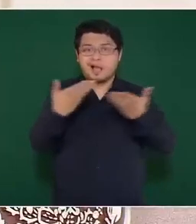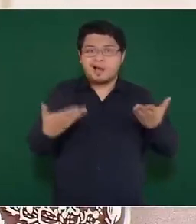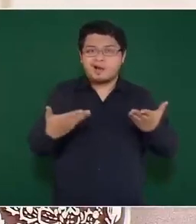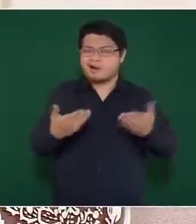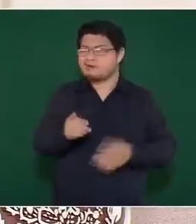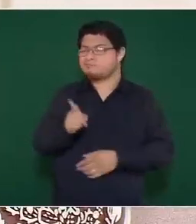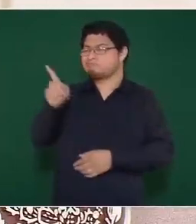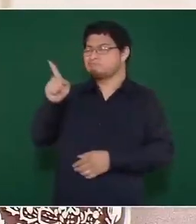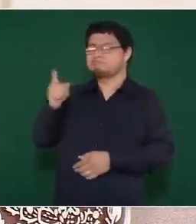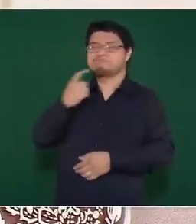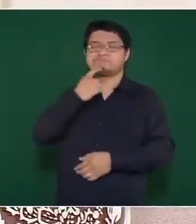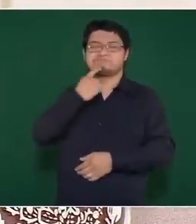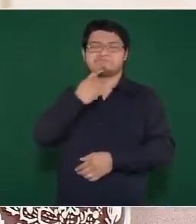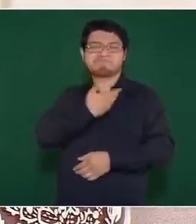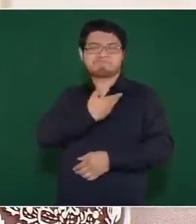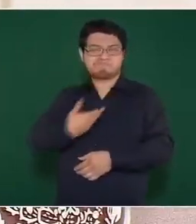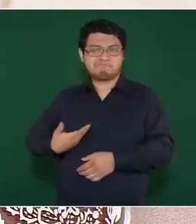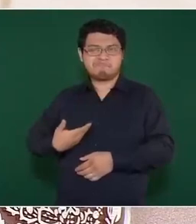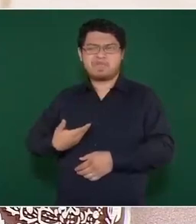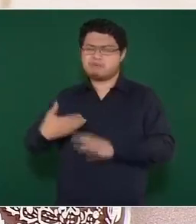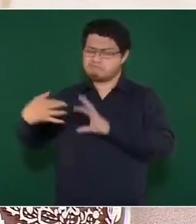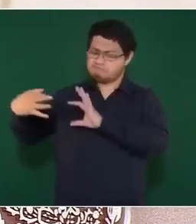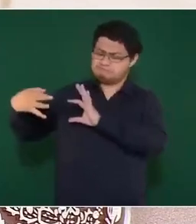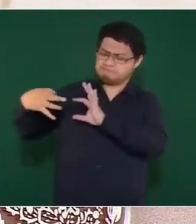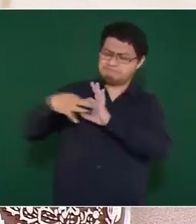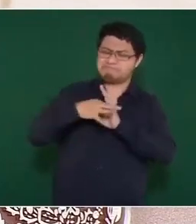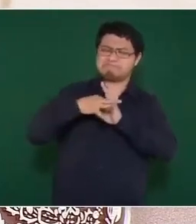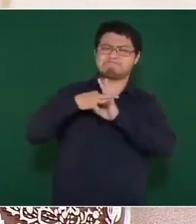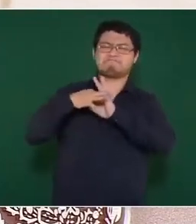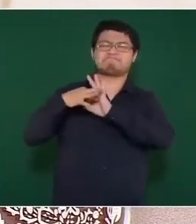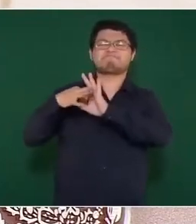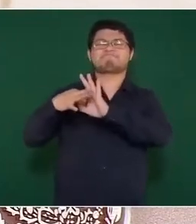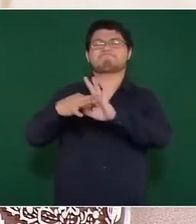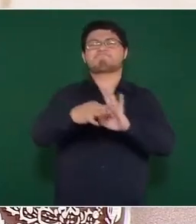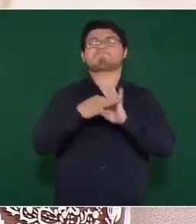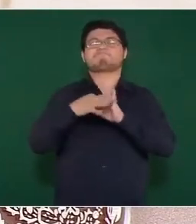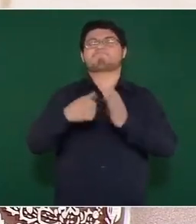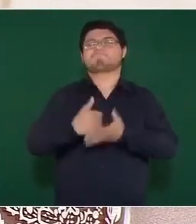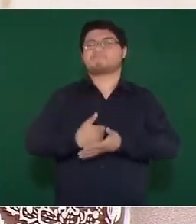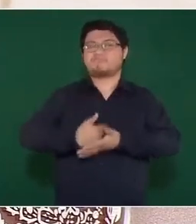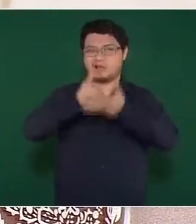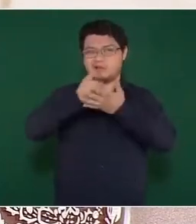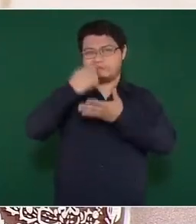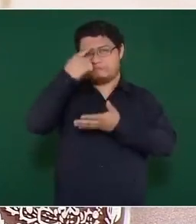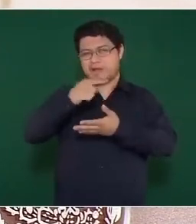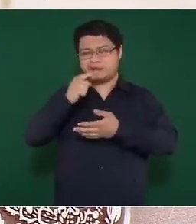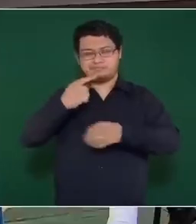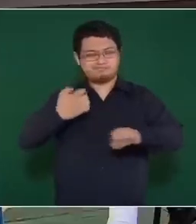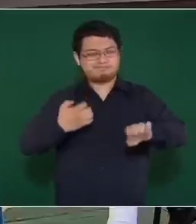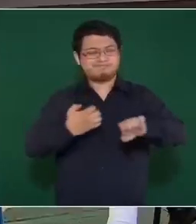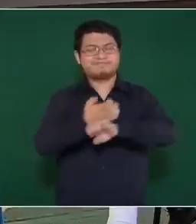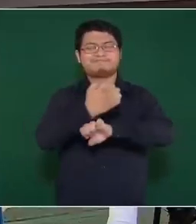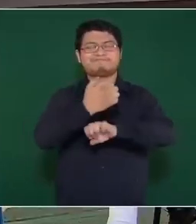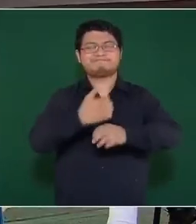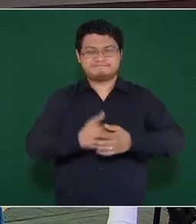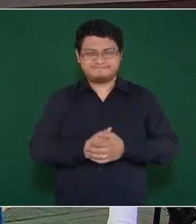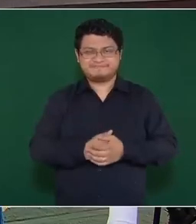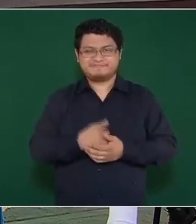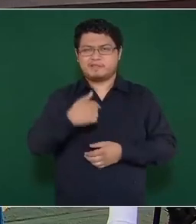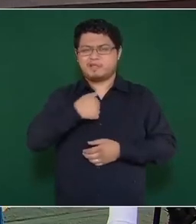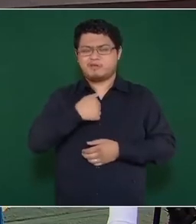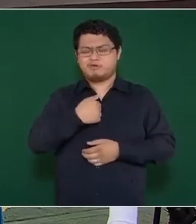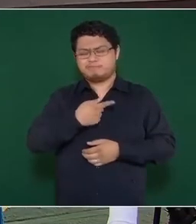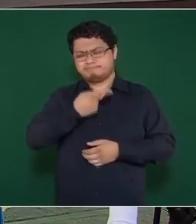presidente y se han hecho obras, como dice Andrés Manuel, inéditas en la vida del Estado. Y ya no más comento